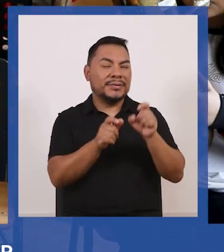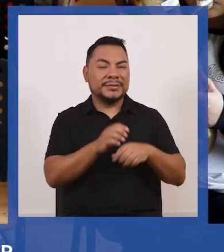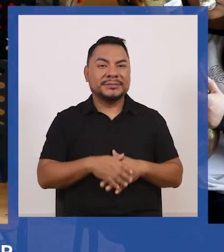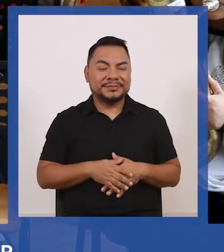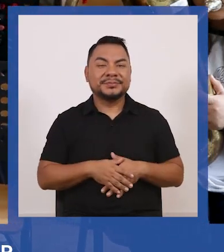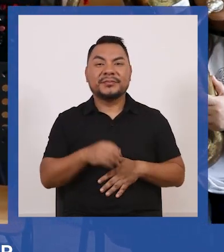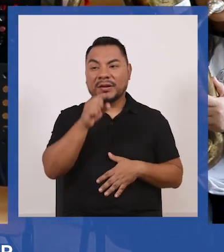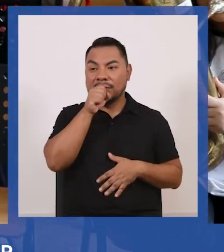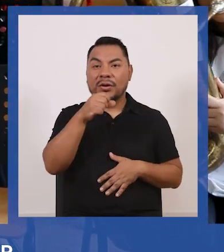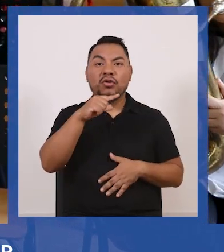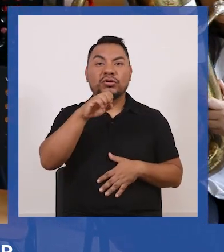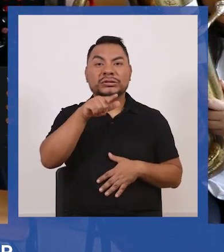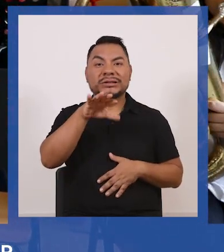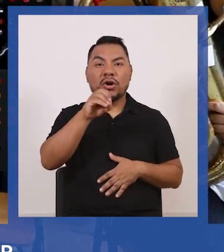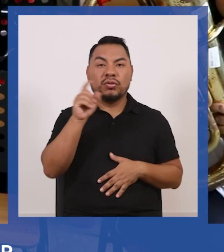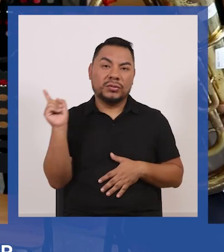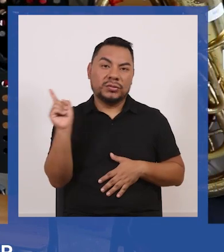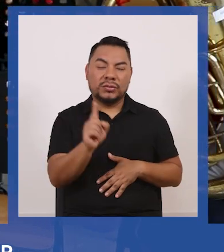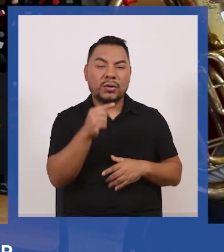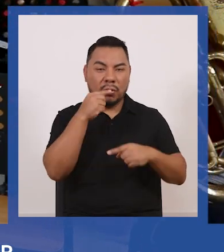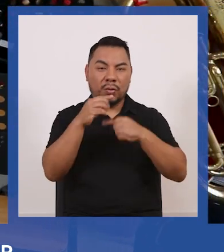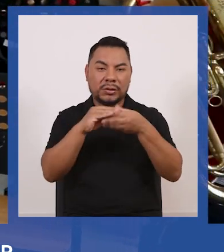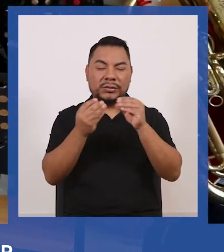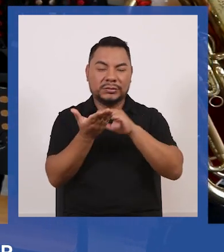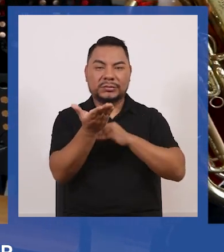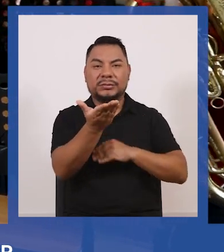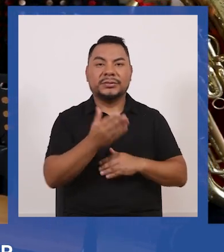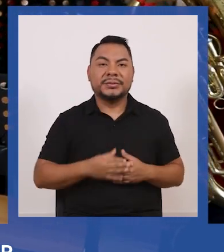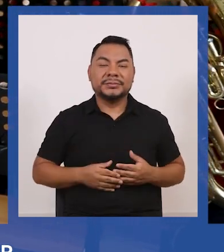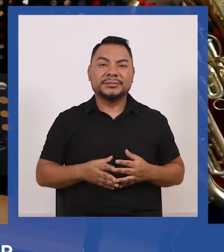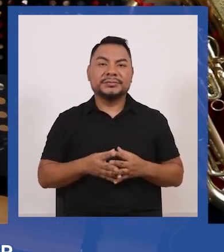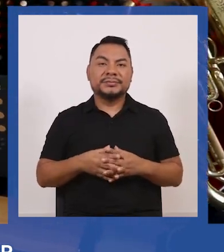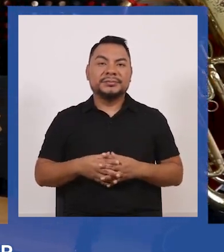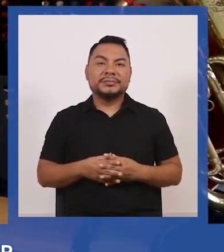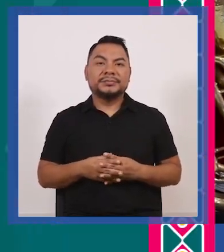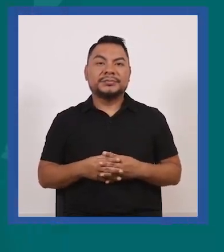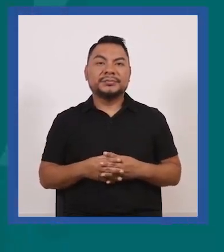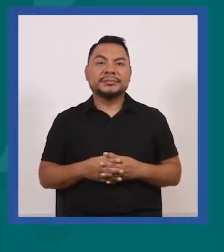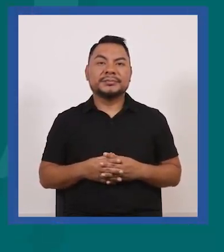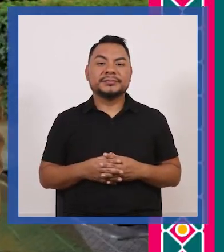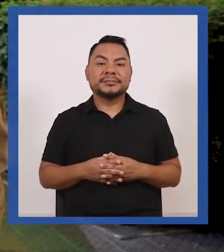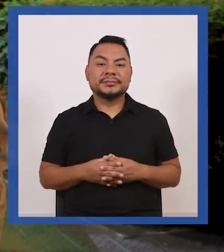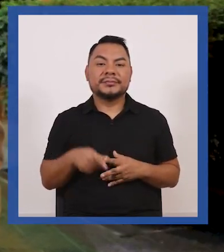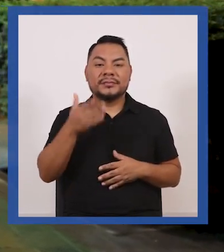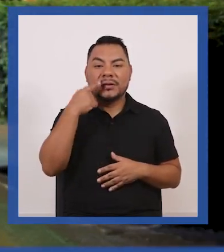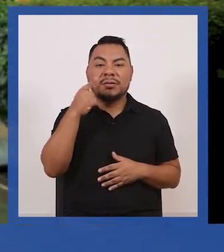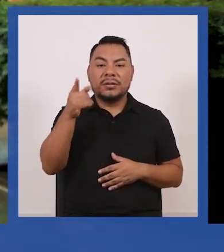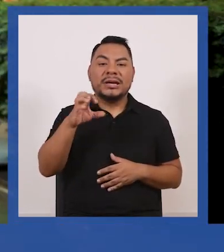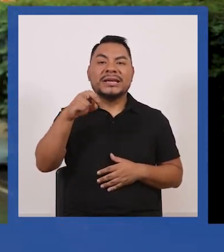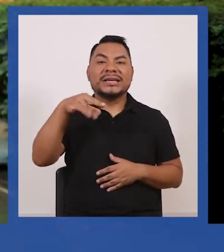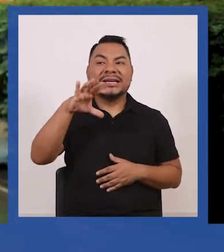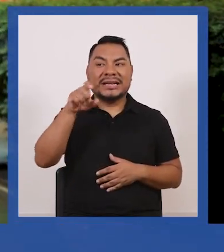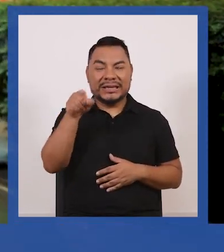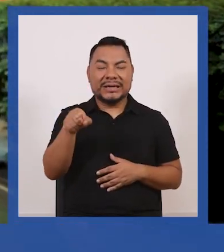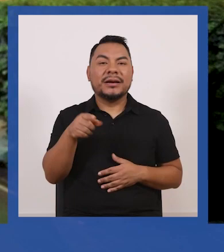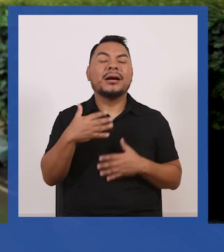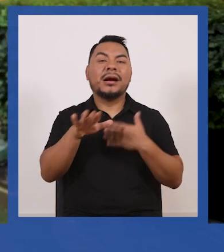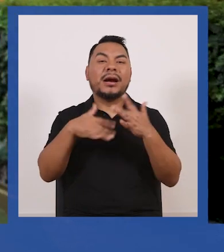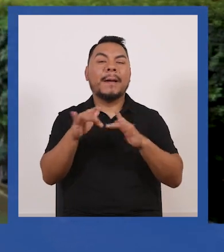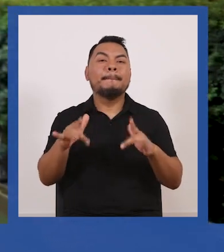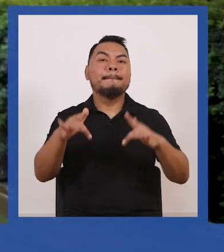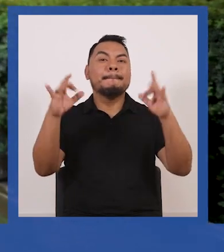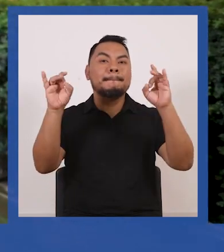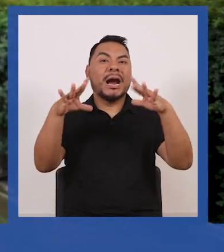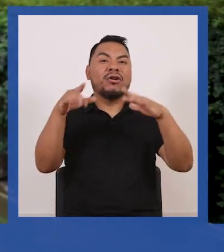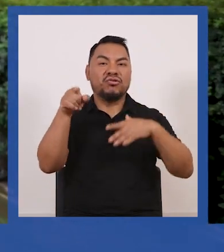nuestro compañero Gonzalo Silo Infante nos cuenta más en la siguiente incursión bicentenal Enrique Galdós Rivas el mago del color